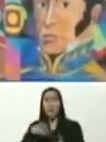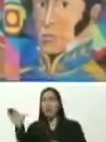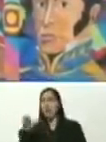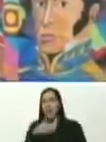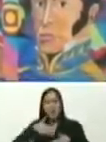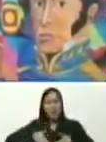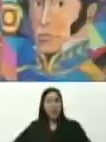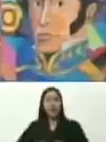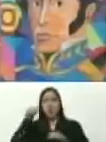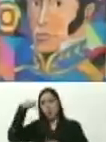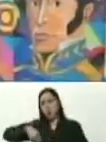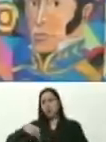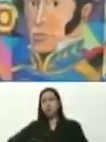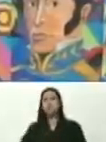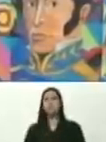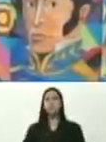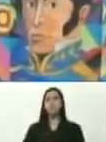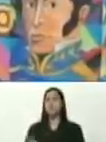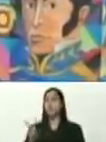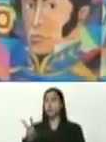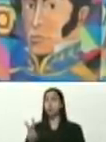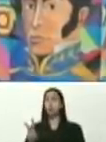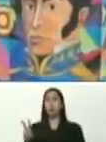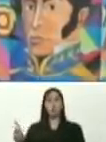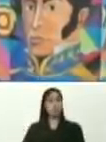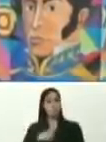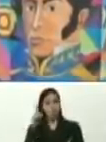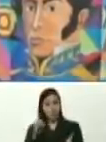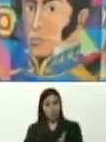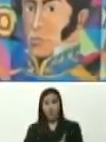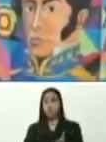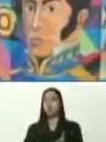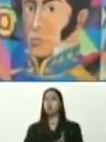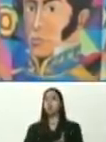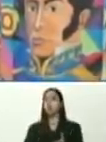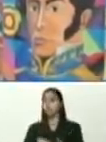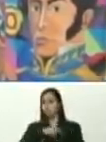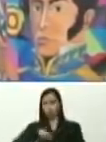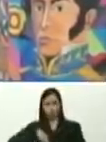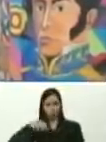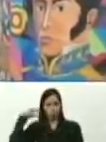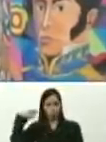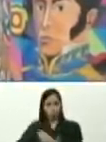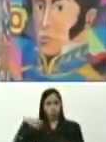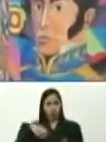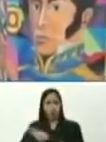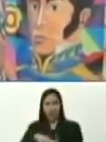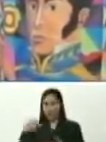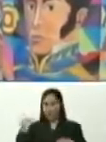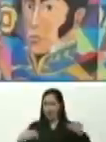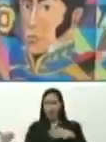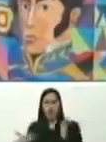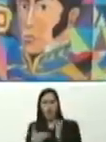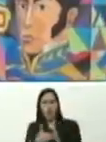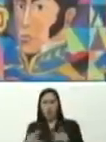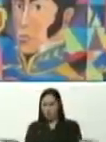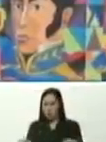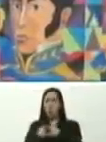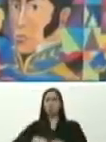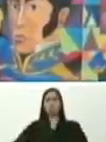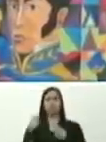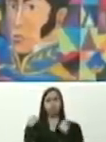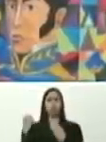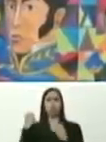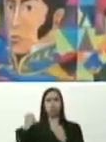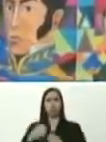nosotros no pueden, con los venezolanos en general, y las venezolanas, somos rebeldes, mientras más nos atacan, más duro nos ponemos,